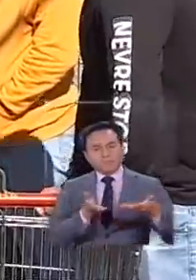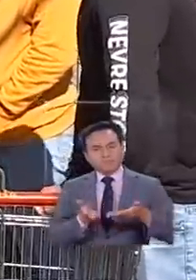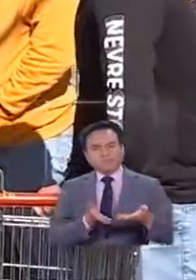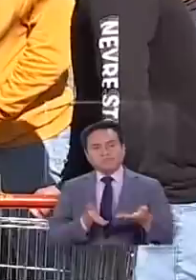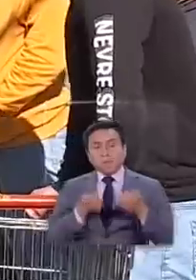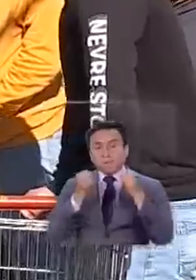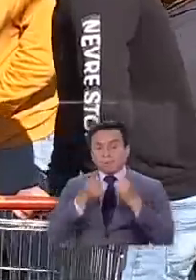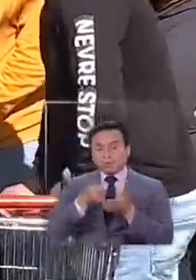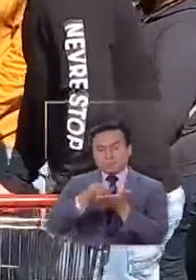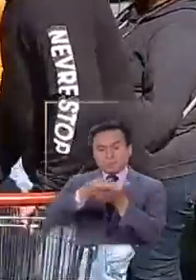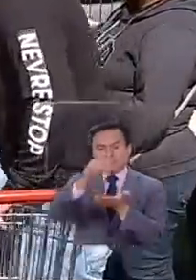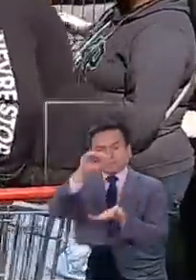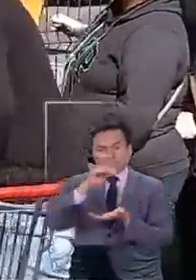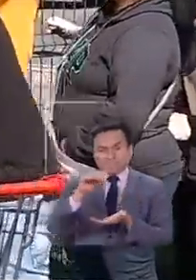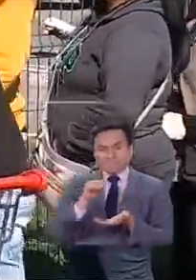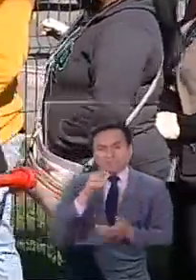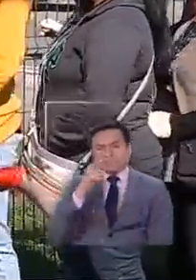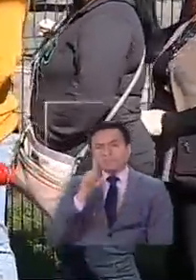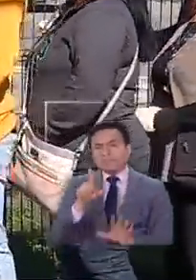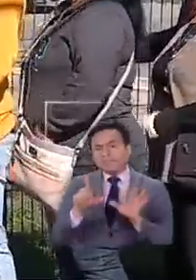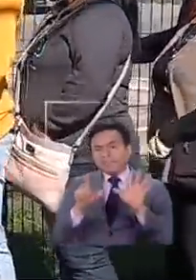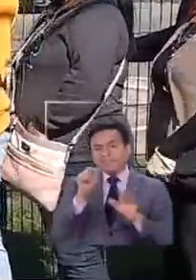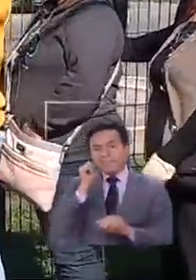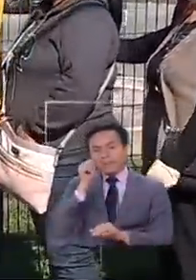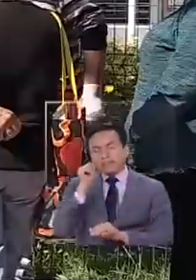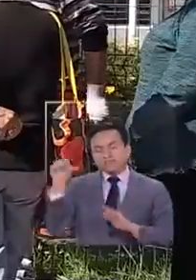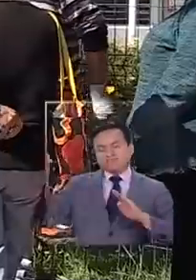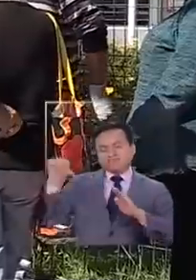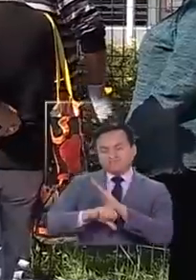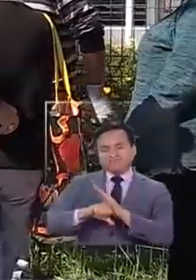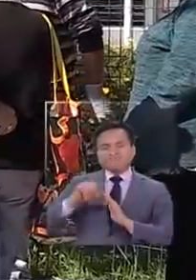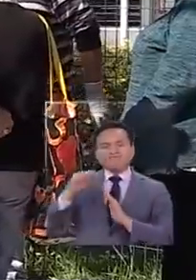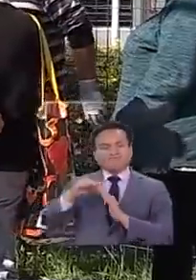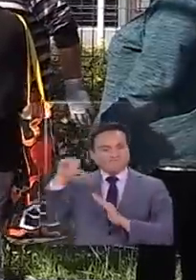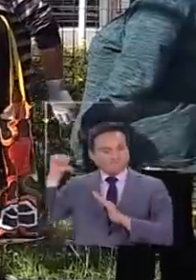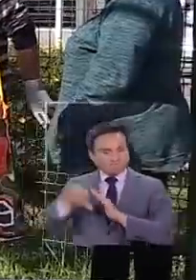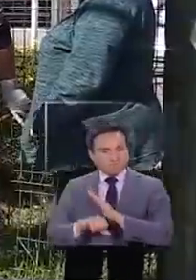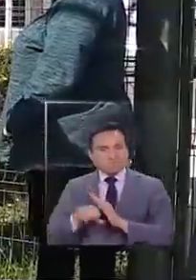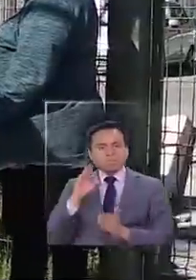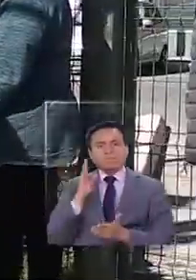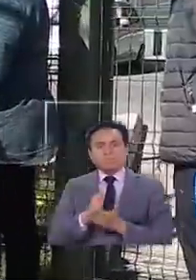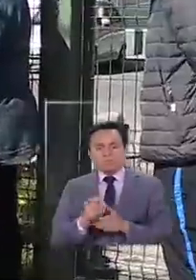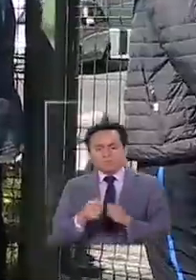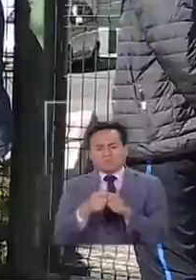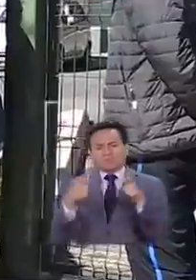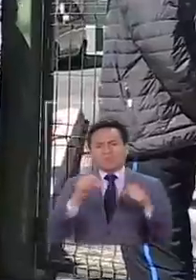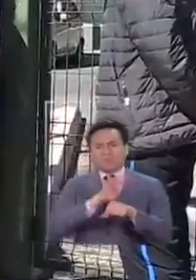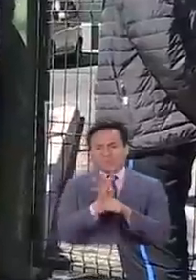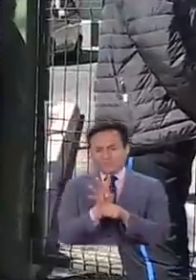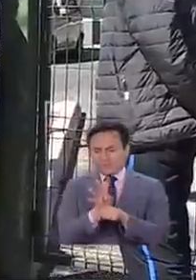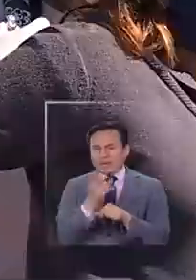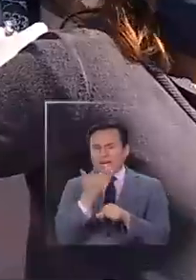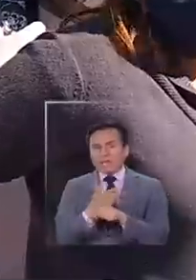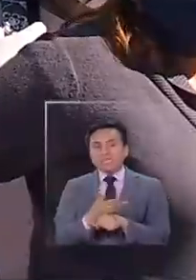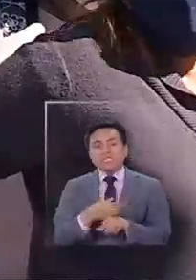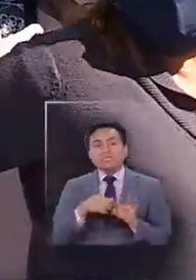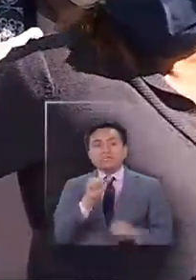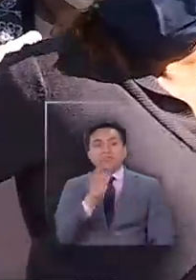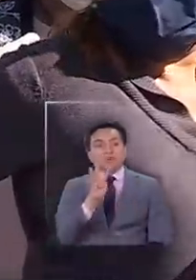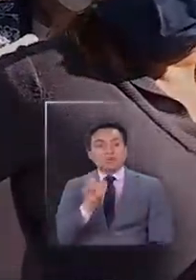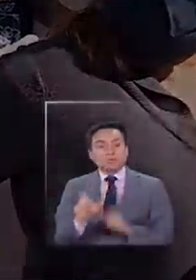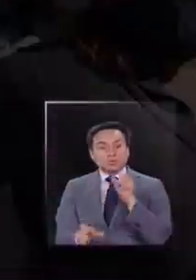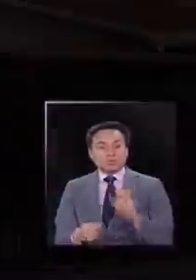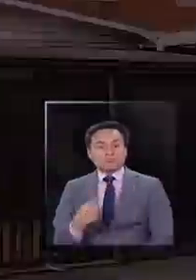Podrá abastecerse para lo que viene, siete días de aislamiento por cuarentena, dispuesto por el brote de COVID-19 que ya confirmó 64